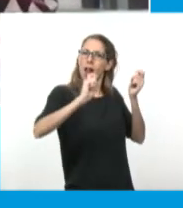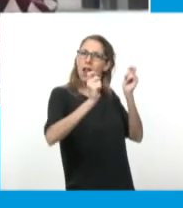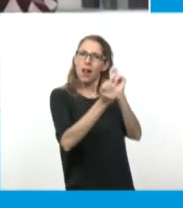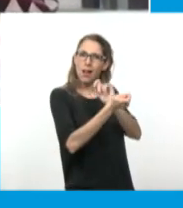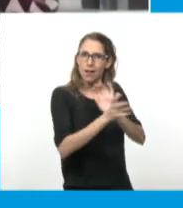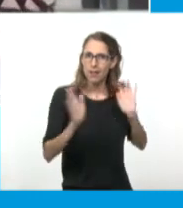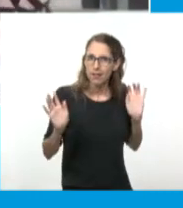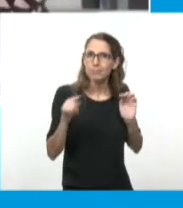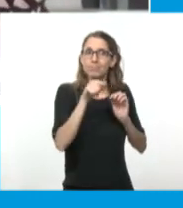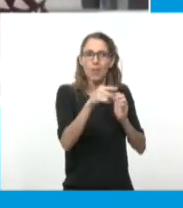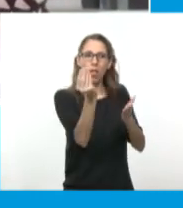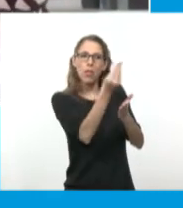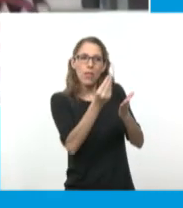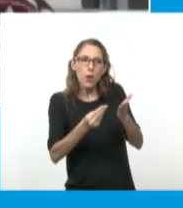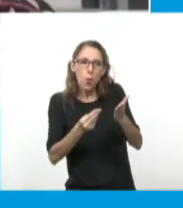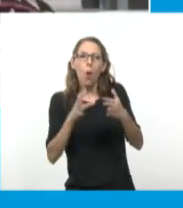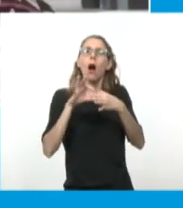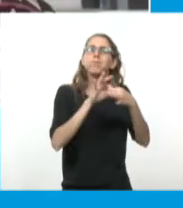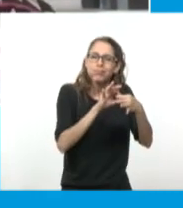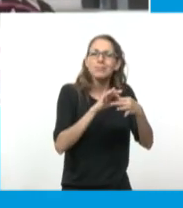dibujo ese claroscuro.